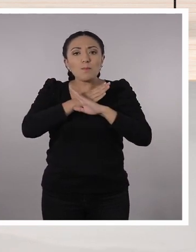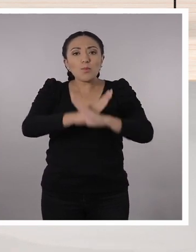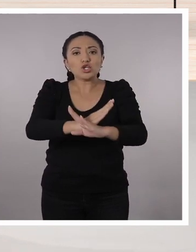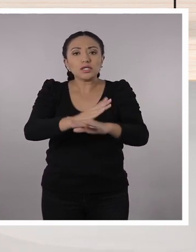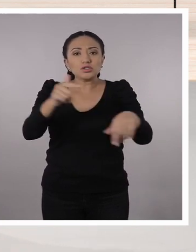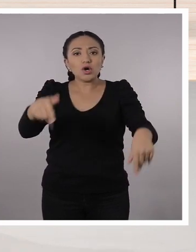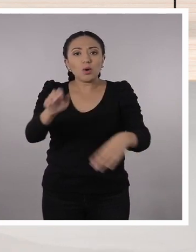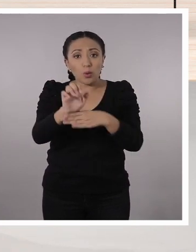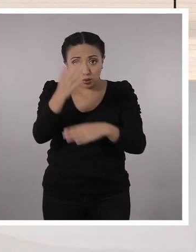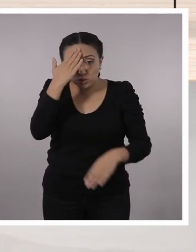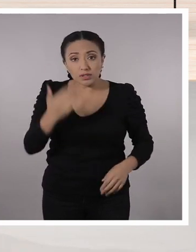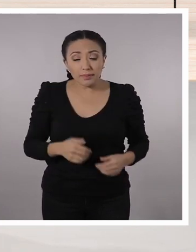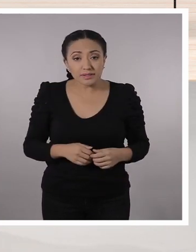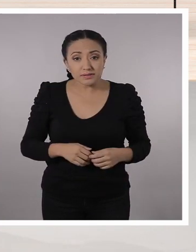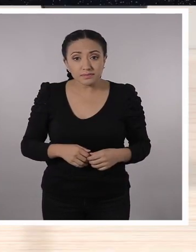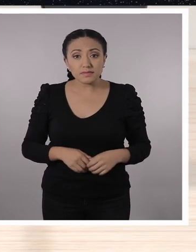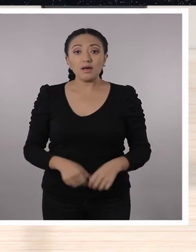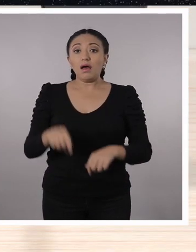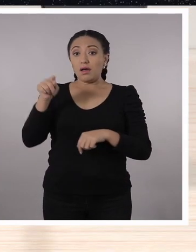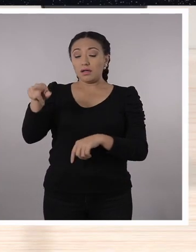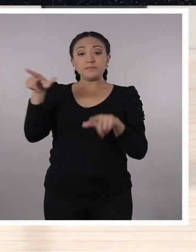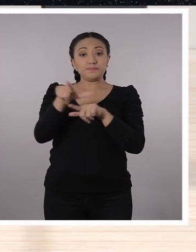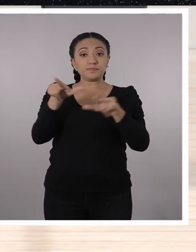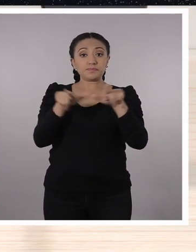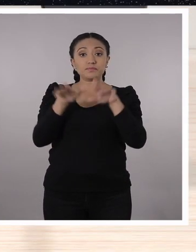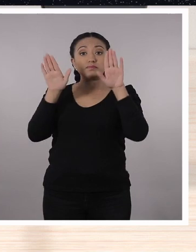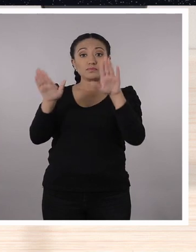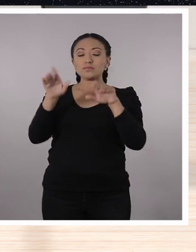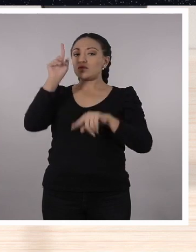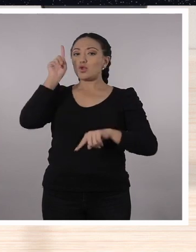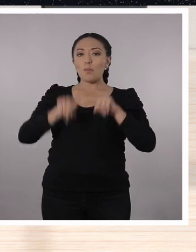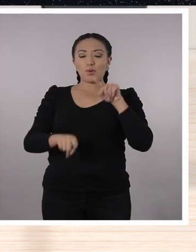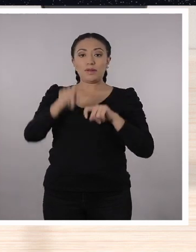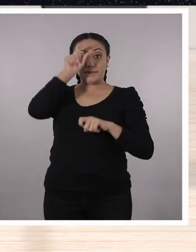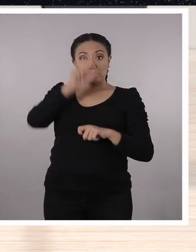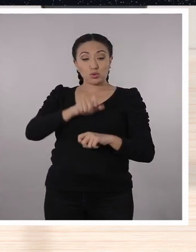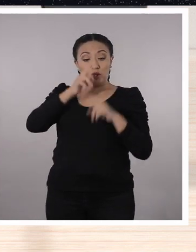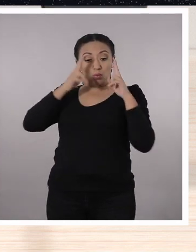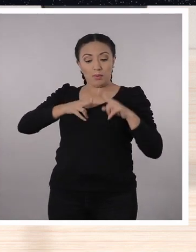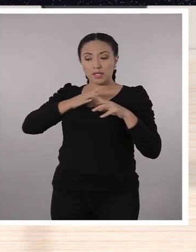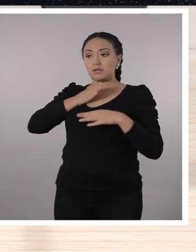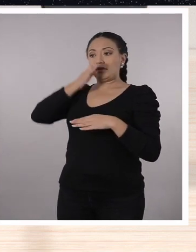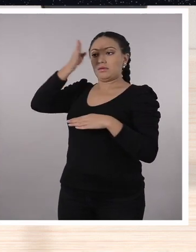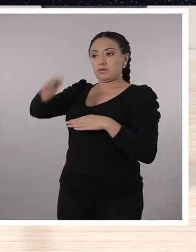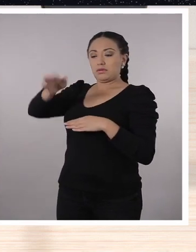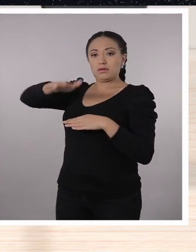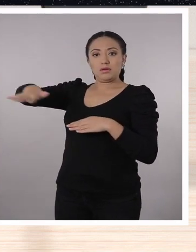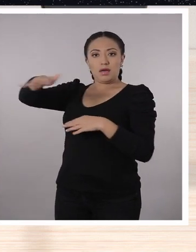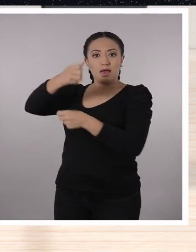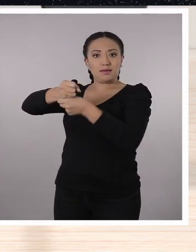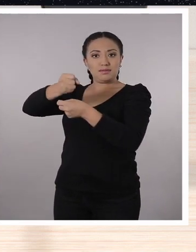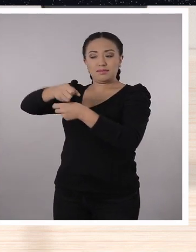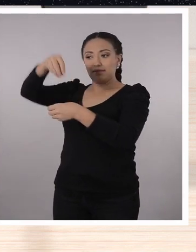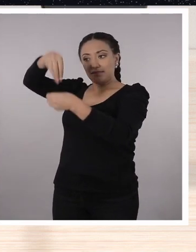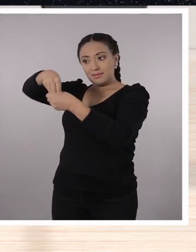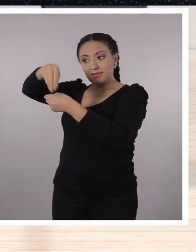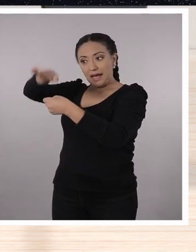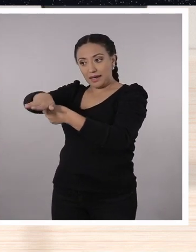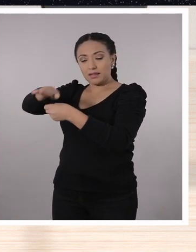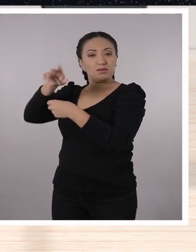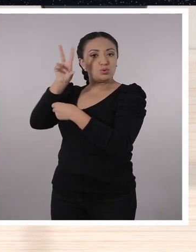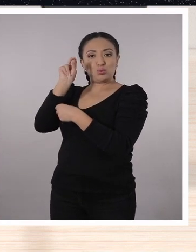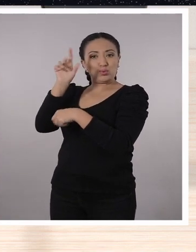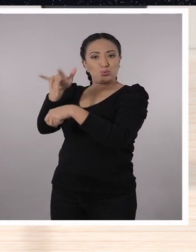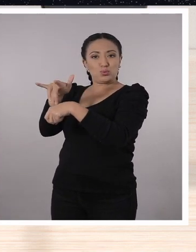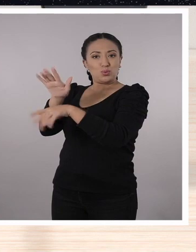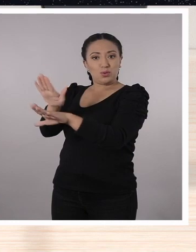protegida del país? Son zonas que se caracterizan porque el ser humano no ha intervenido en ellas. No hay una acción del ser humano directa